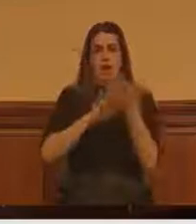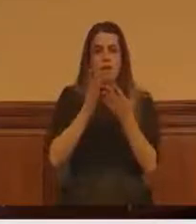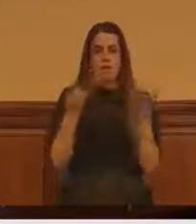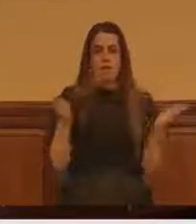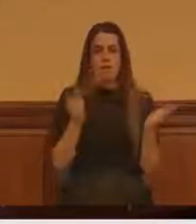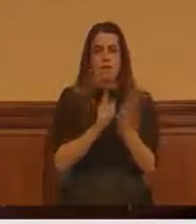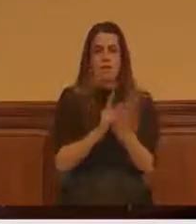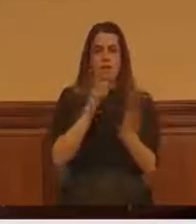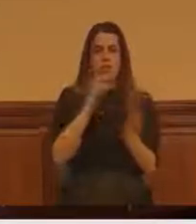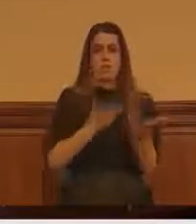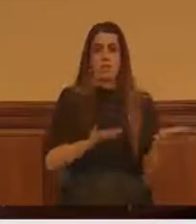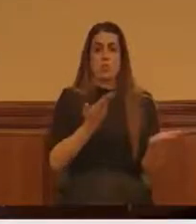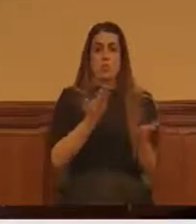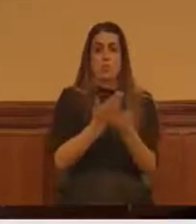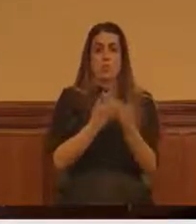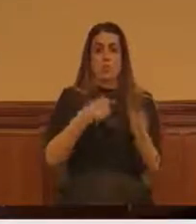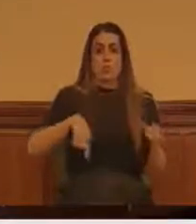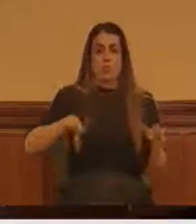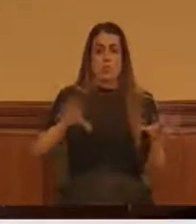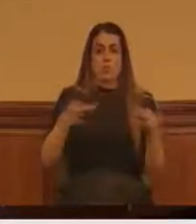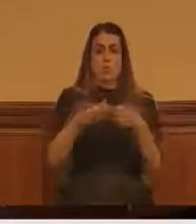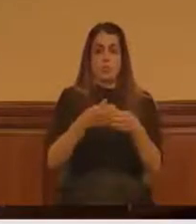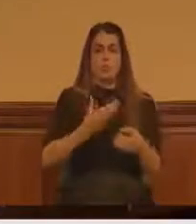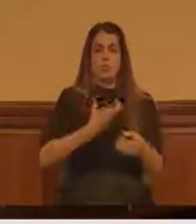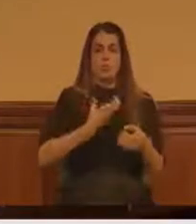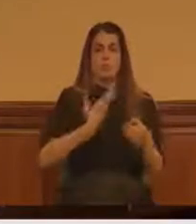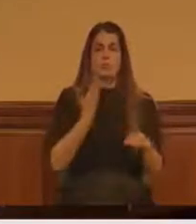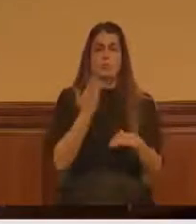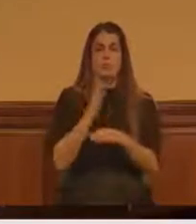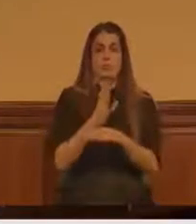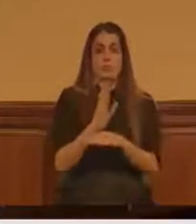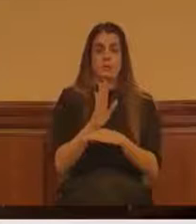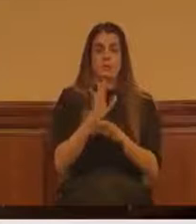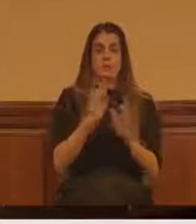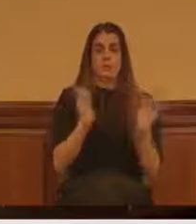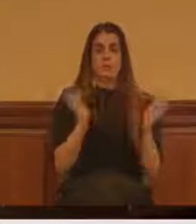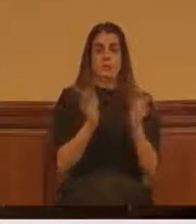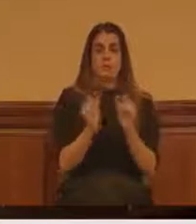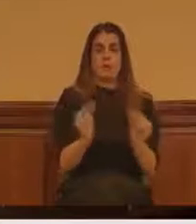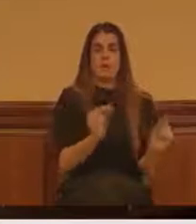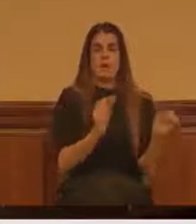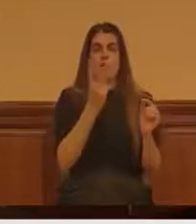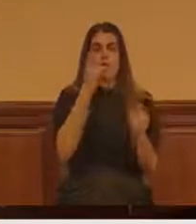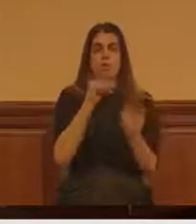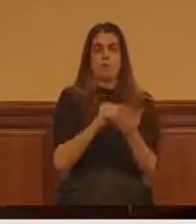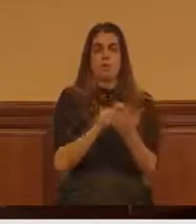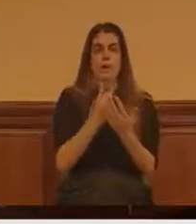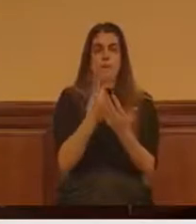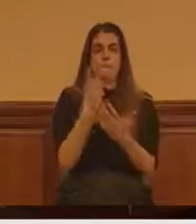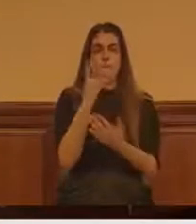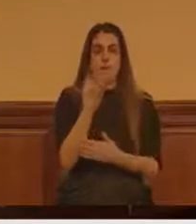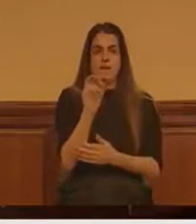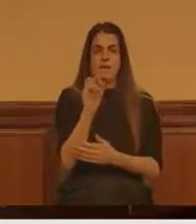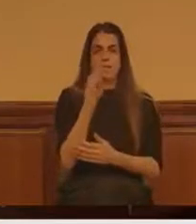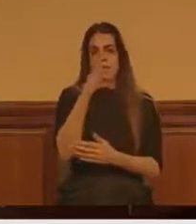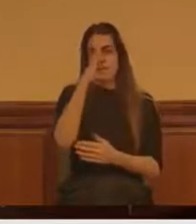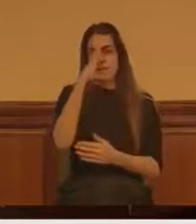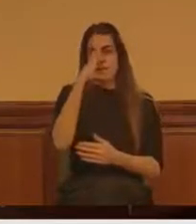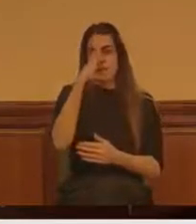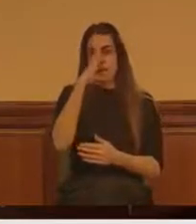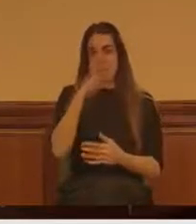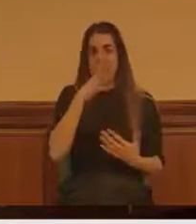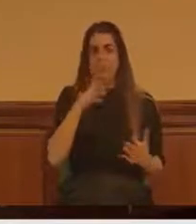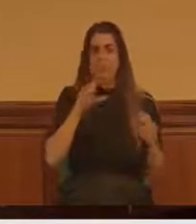que presentó nuestro grupo municipal en el pleno de febrero del año 2020 relativa a las personas en situación de